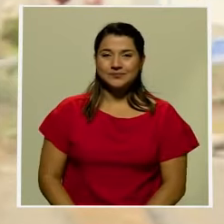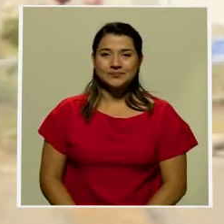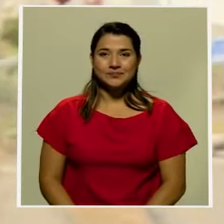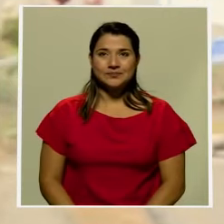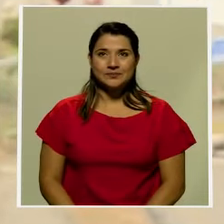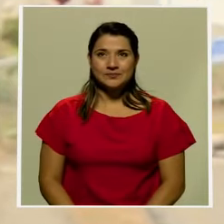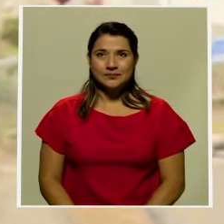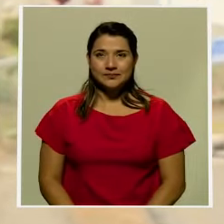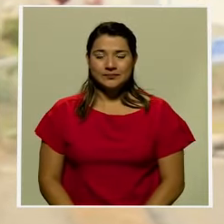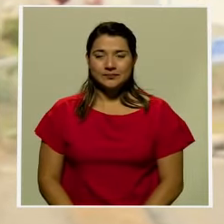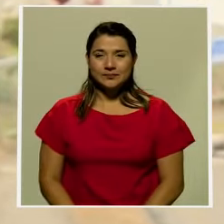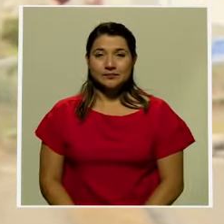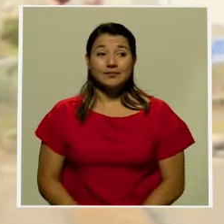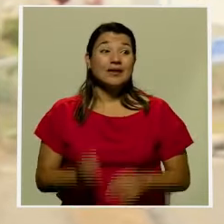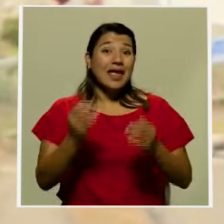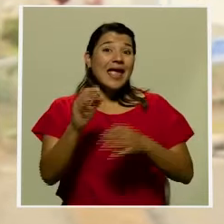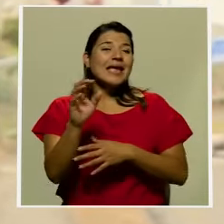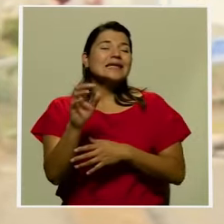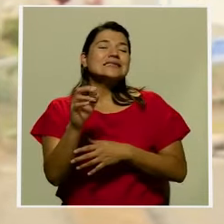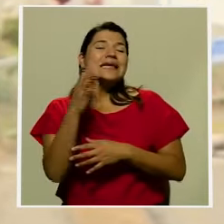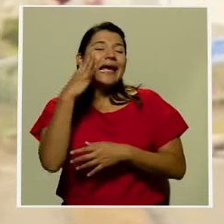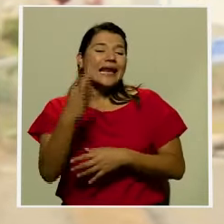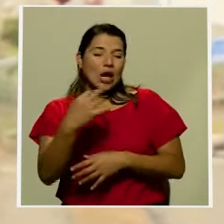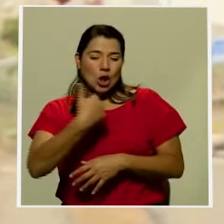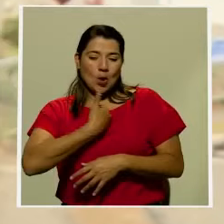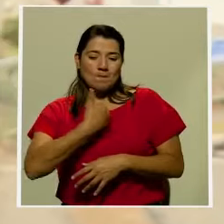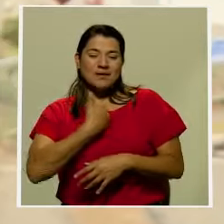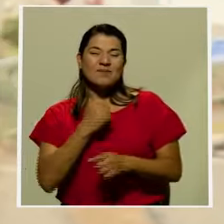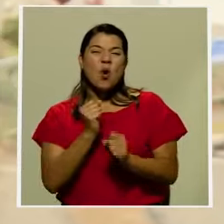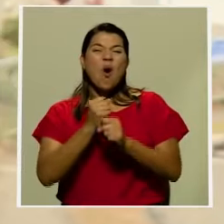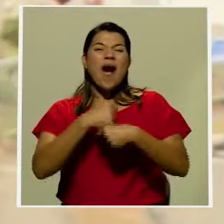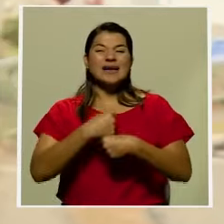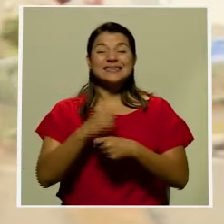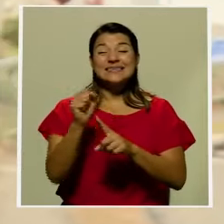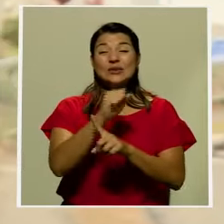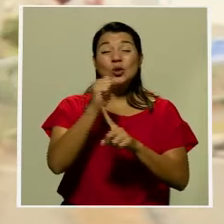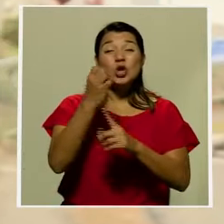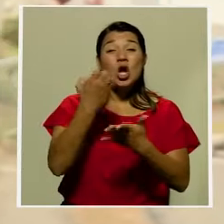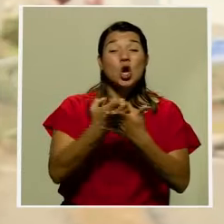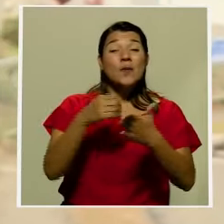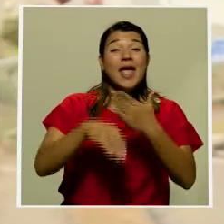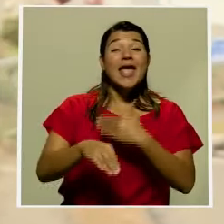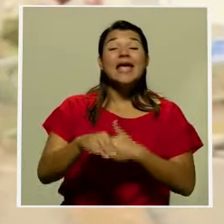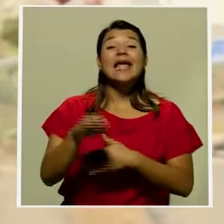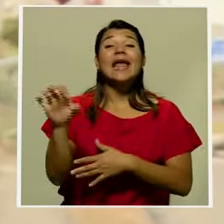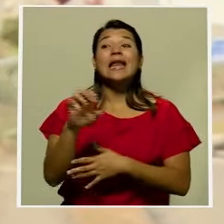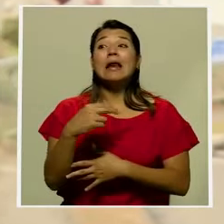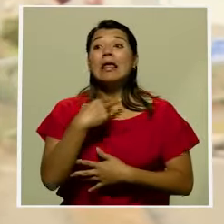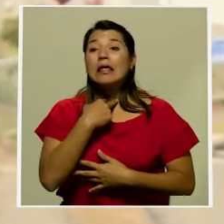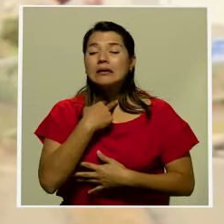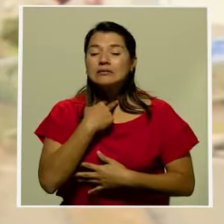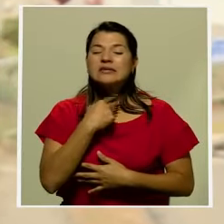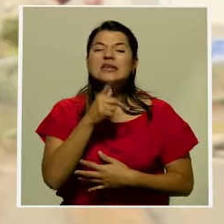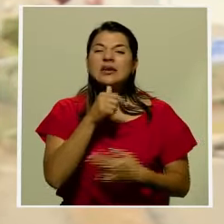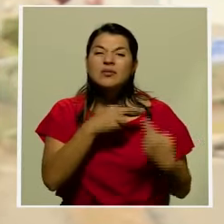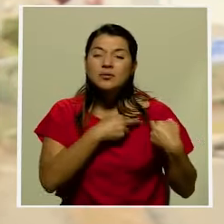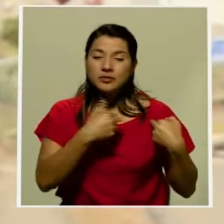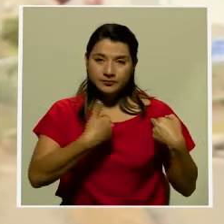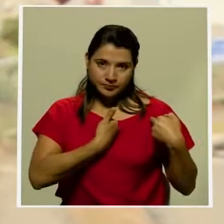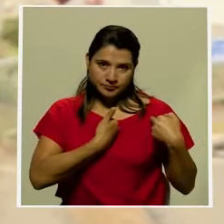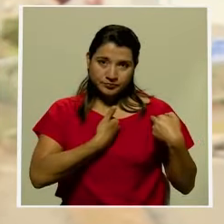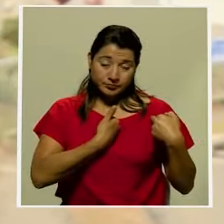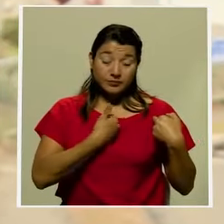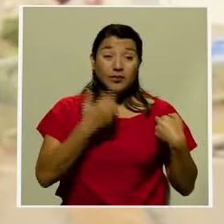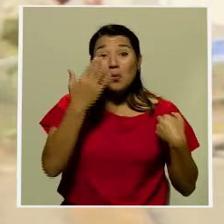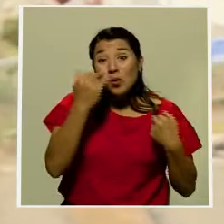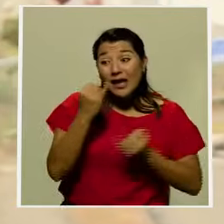dicho que la Cuesta de Enero no la hacemos nosotros. Las malas finanzas que llevamos a través del año y particularmente los gastos